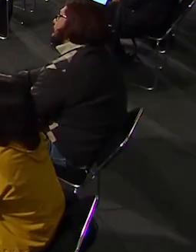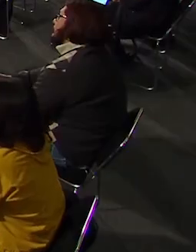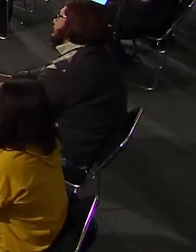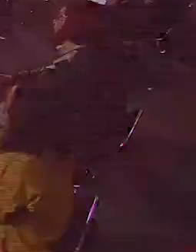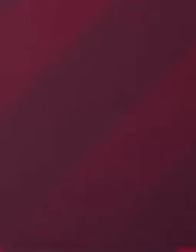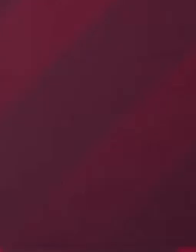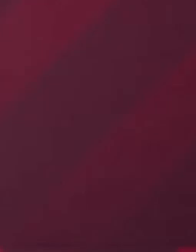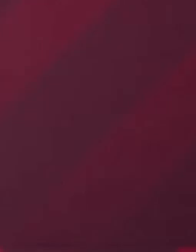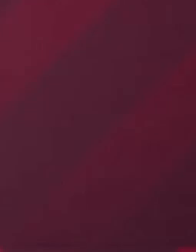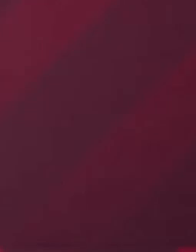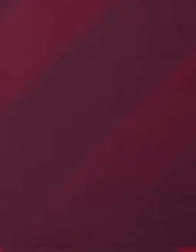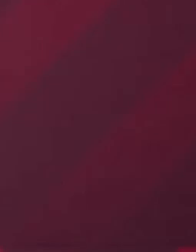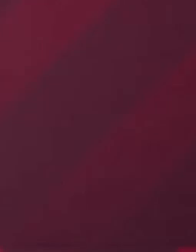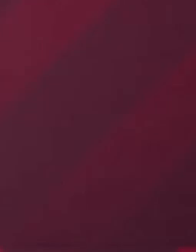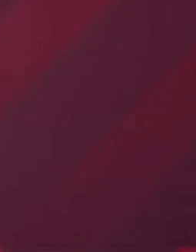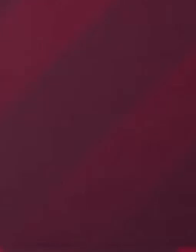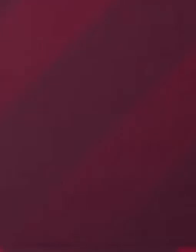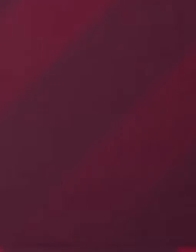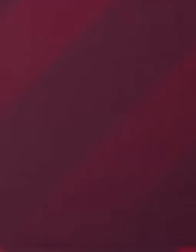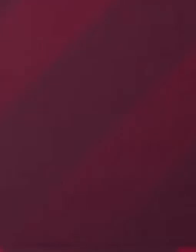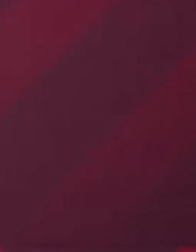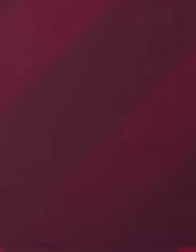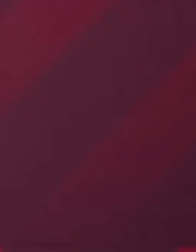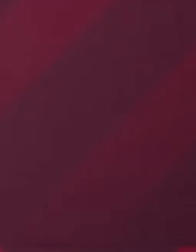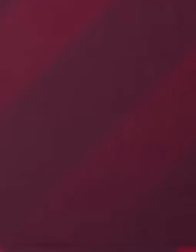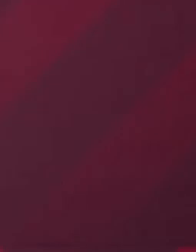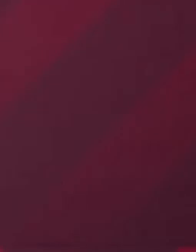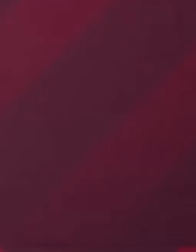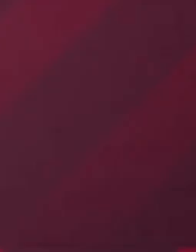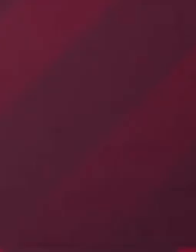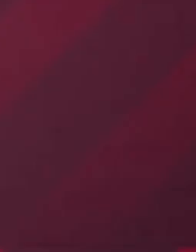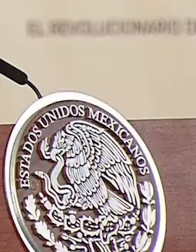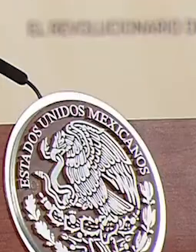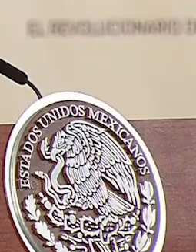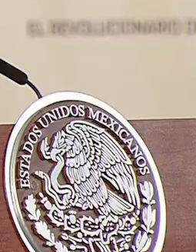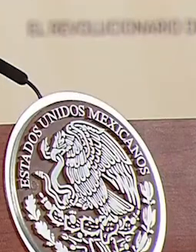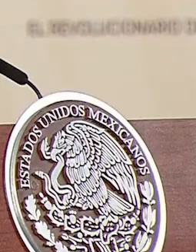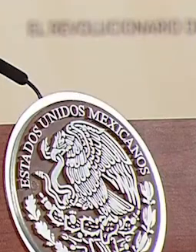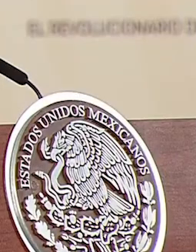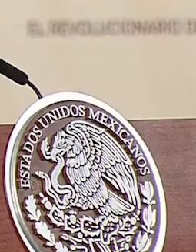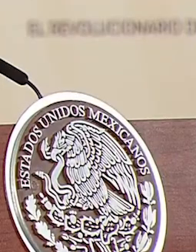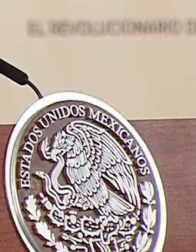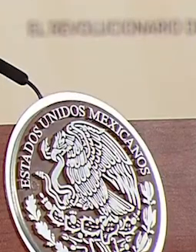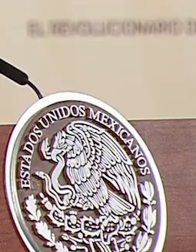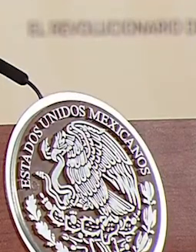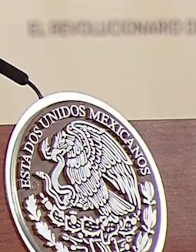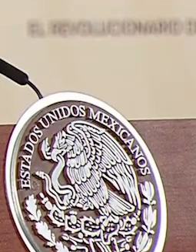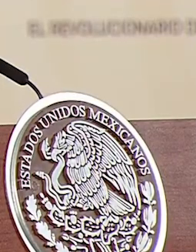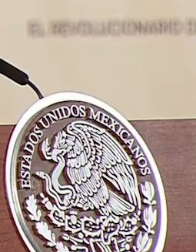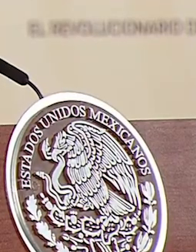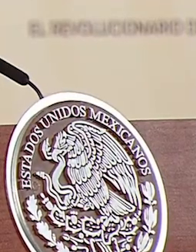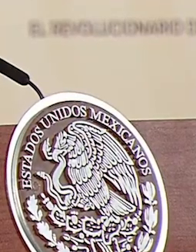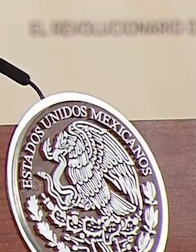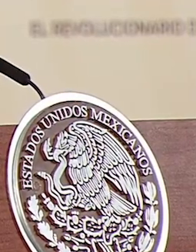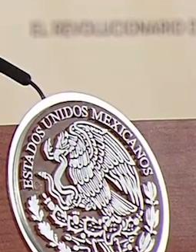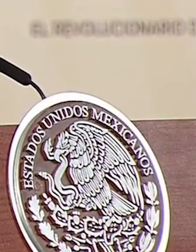Respetar la independencia del Poder Judicial y esperar a que se lleve a cabo una